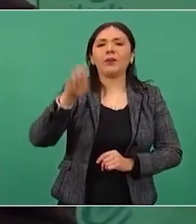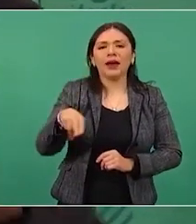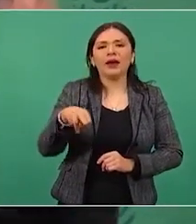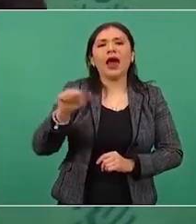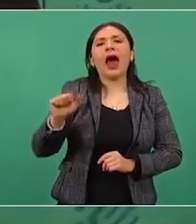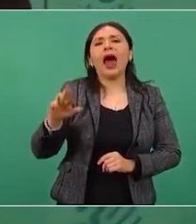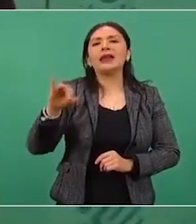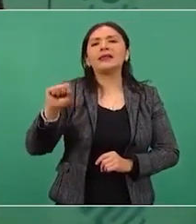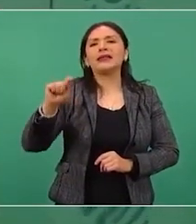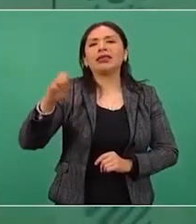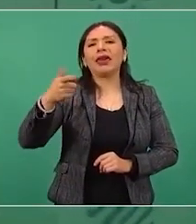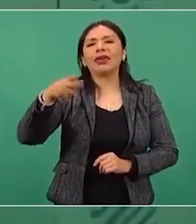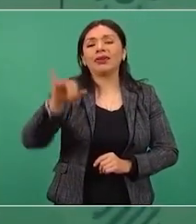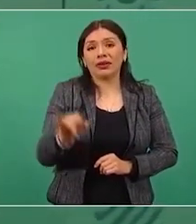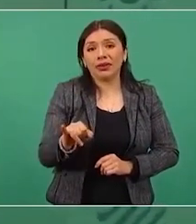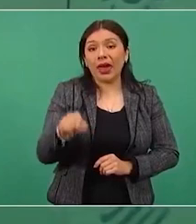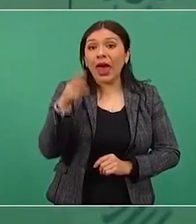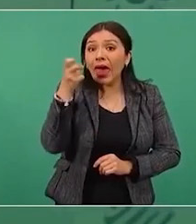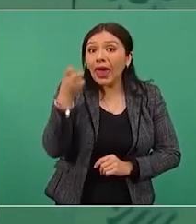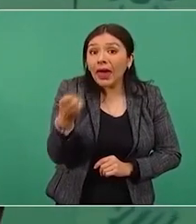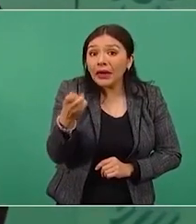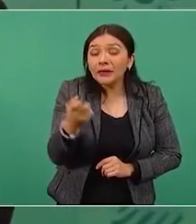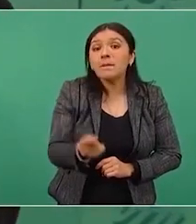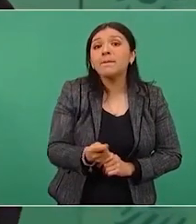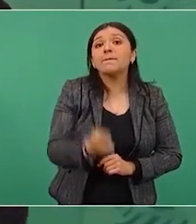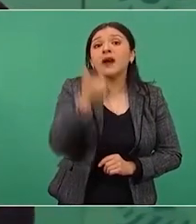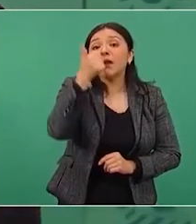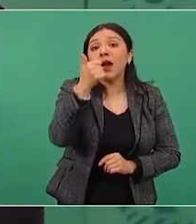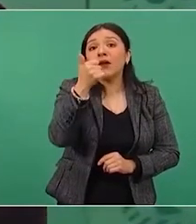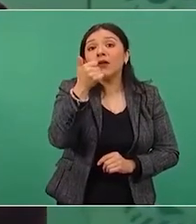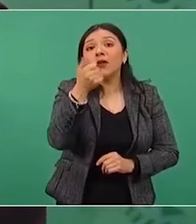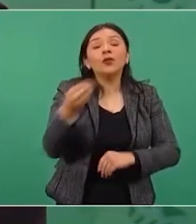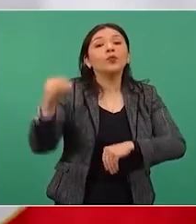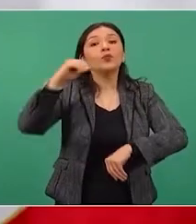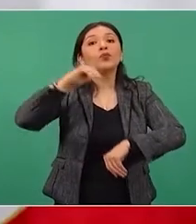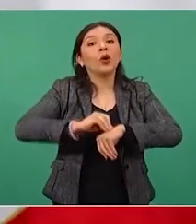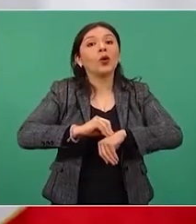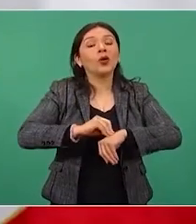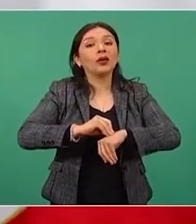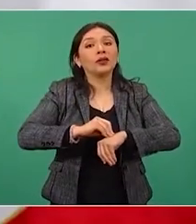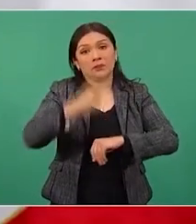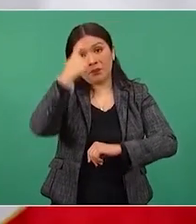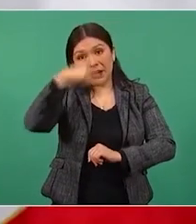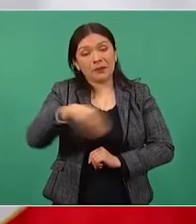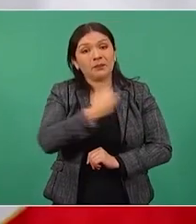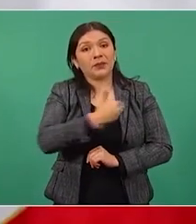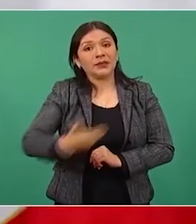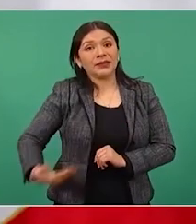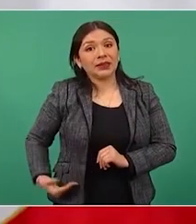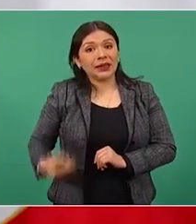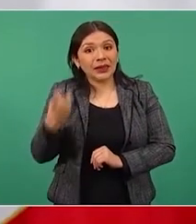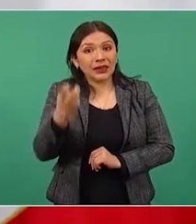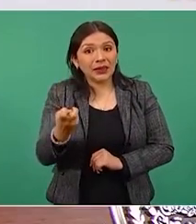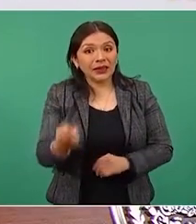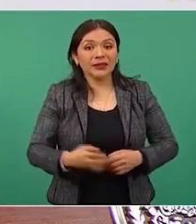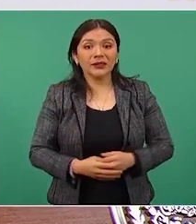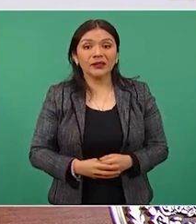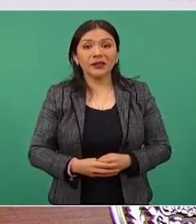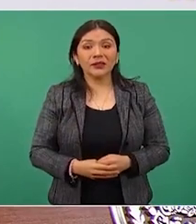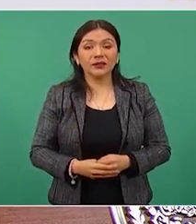De ahí surgió el presidente del